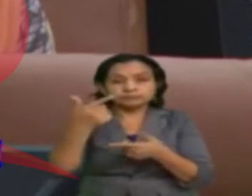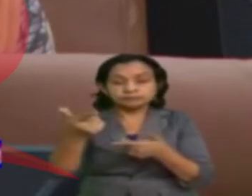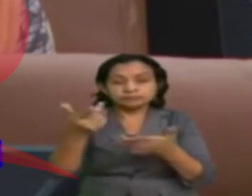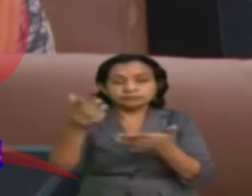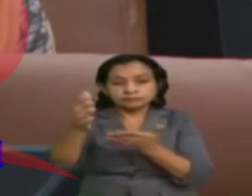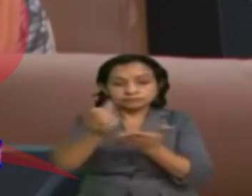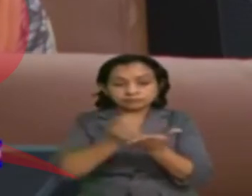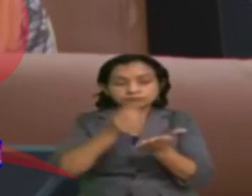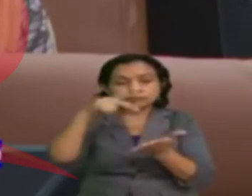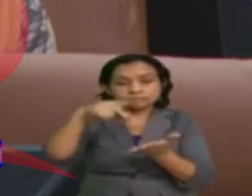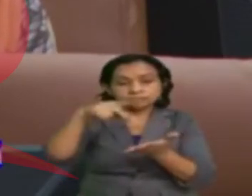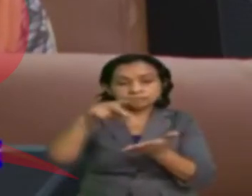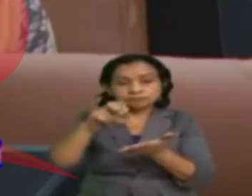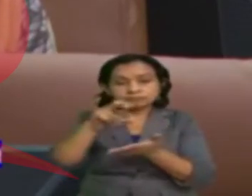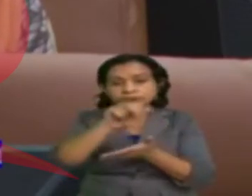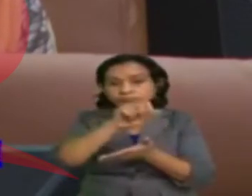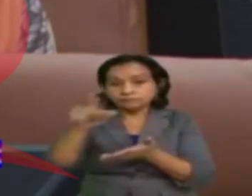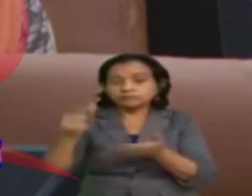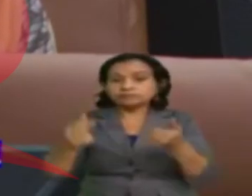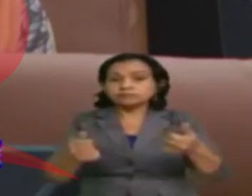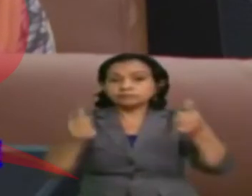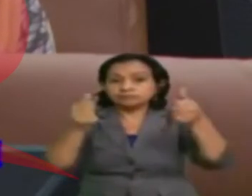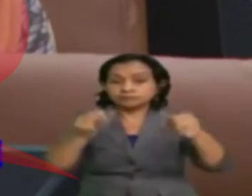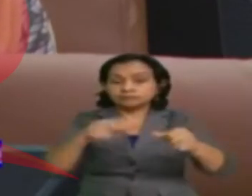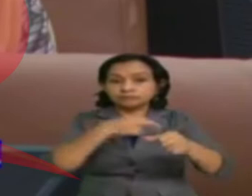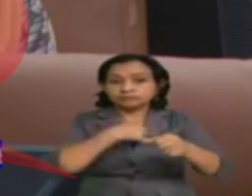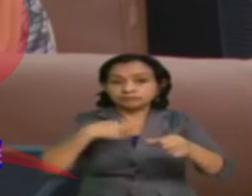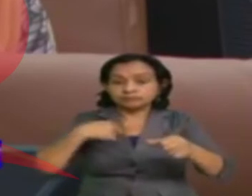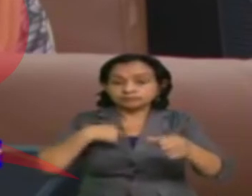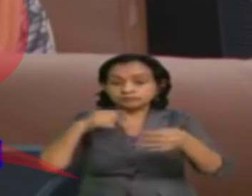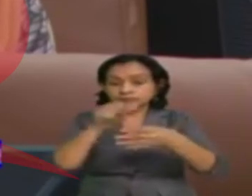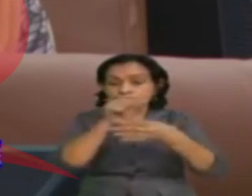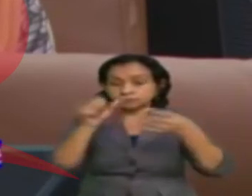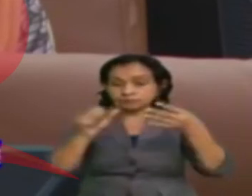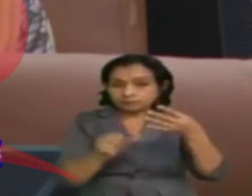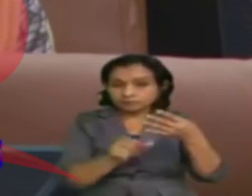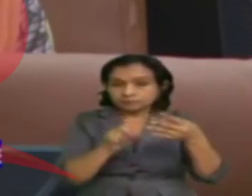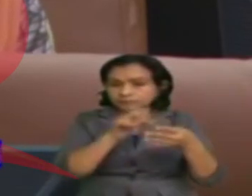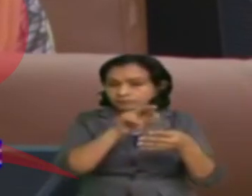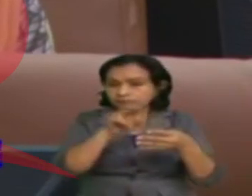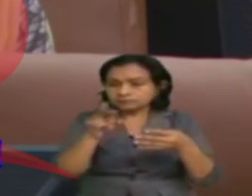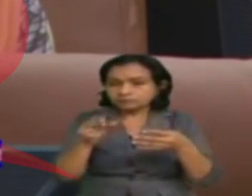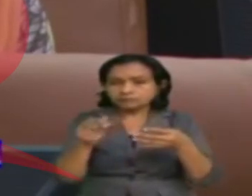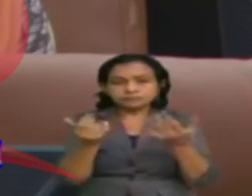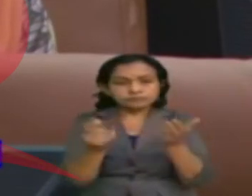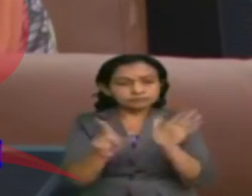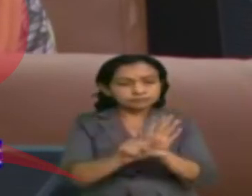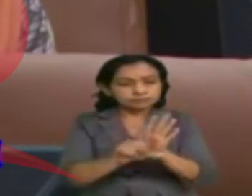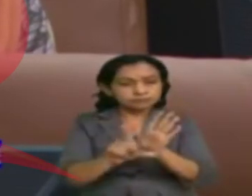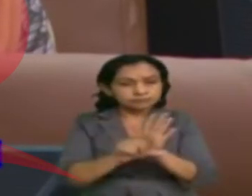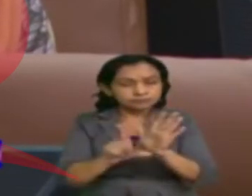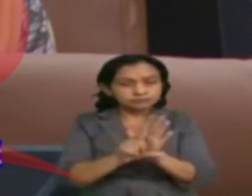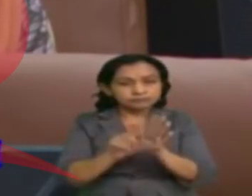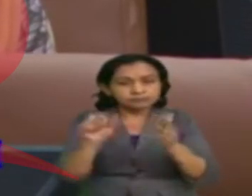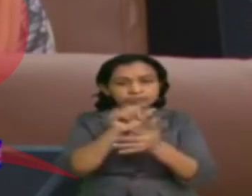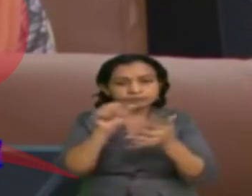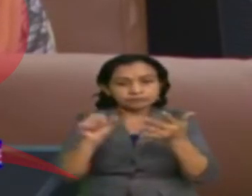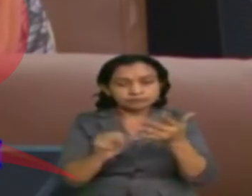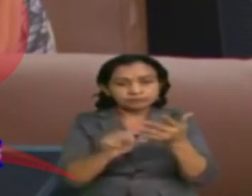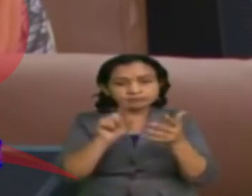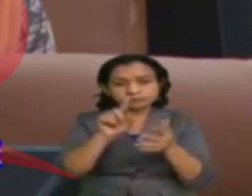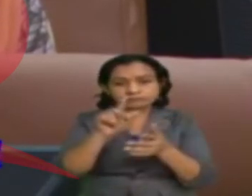de dicho Código Penal, estarían aún vigentes artículos de ese mismo cuerpo de ley, los